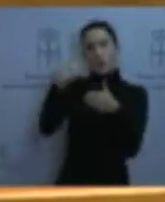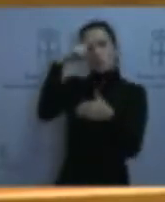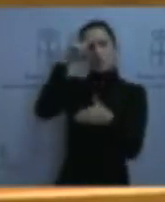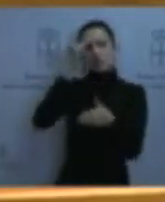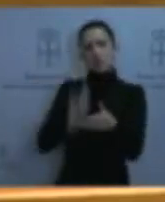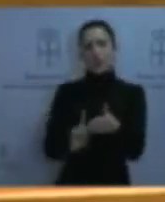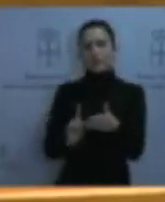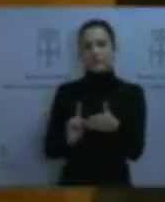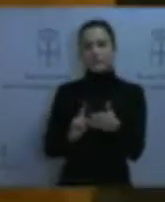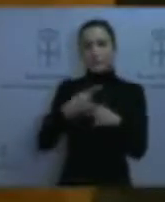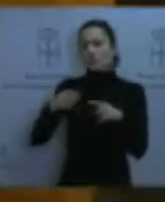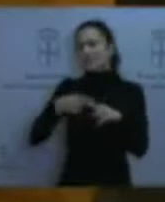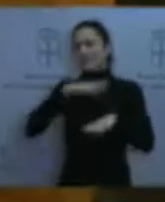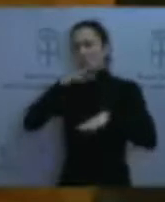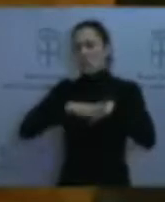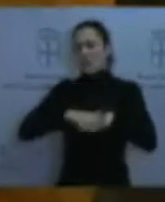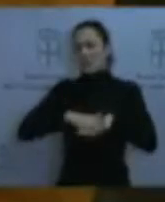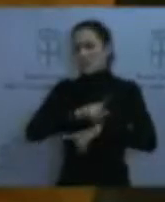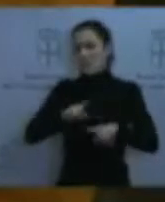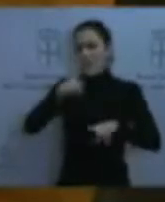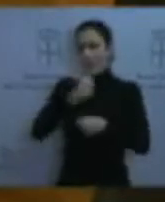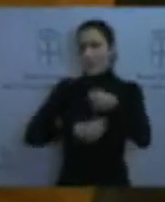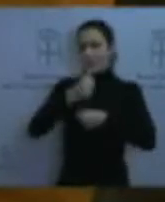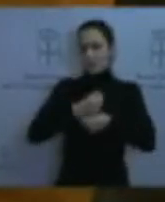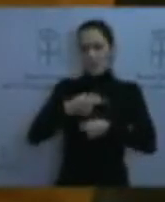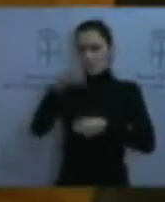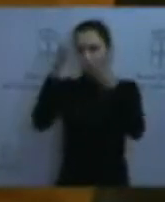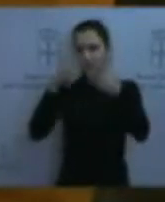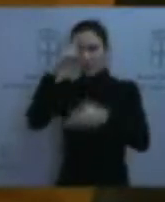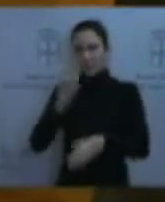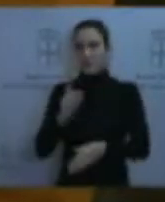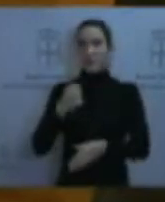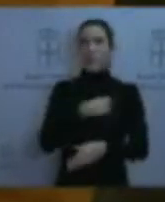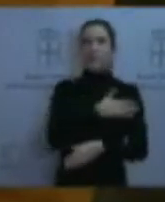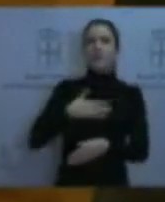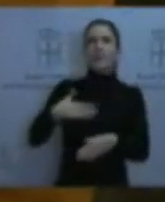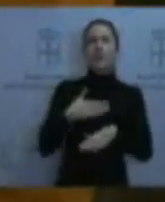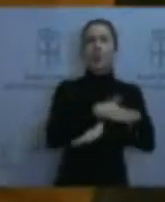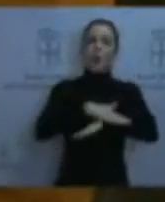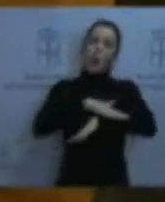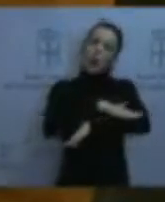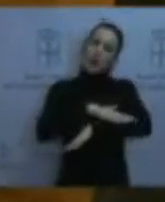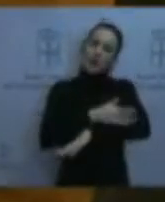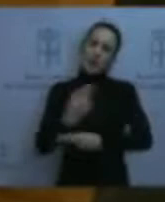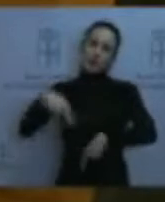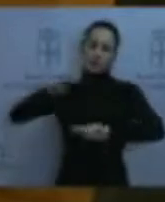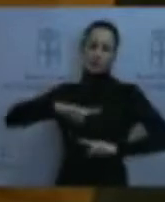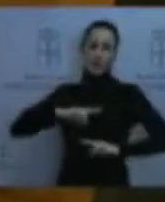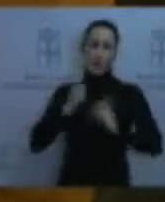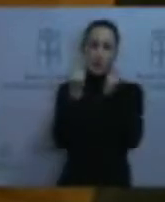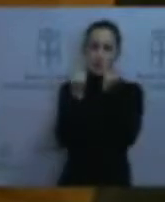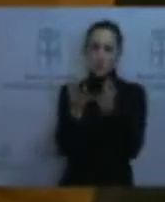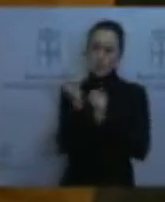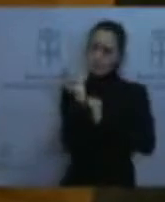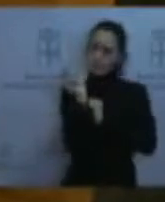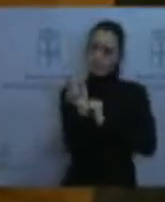gustaría que el Gobierno contestara con la cifra. En realidad, prácticamente nada de lo que aquí en el Pleno Asturiano se aprueba es asumido